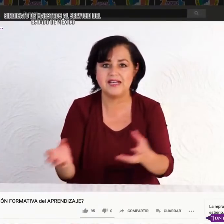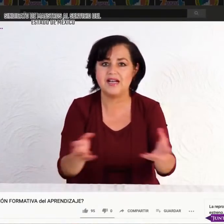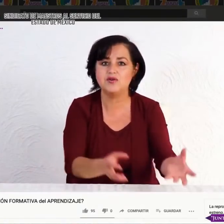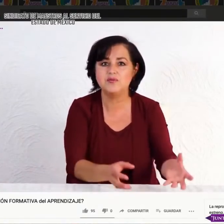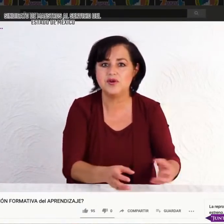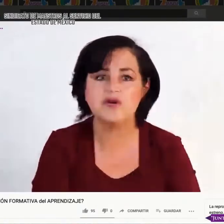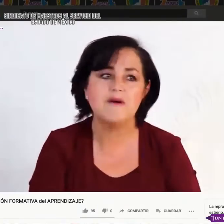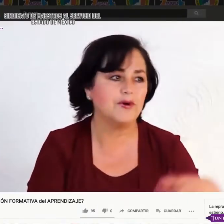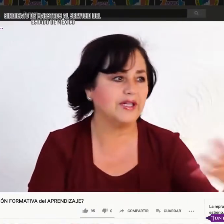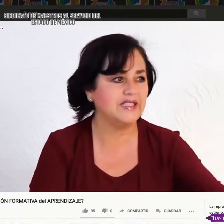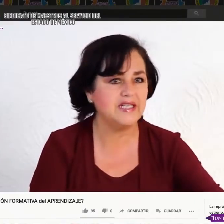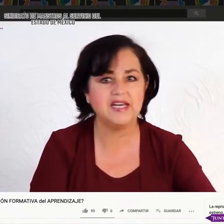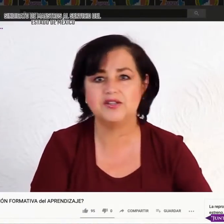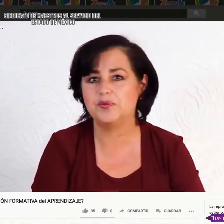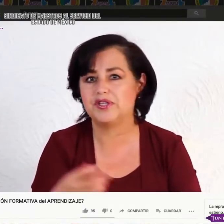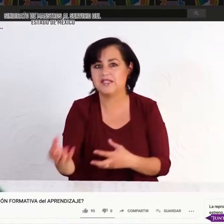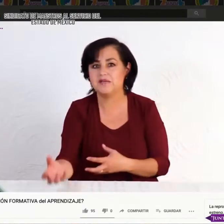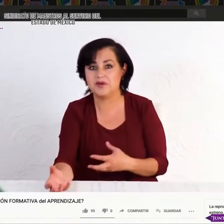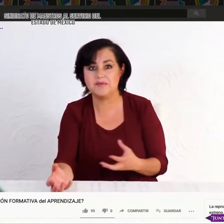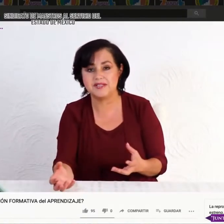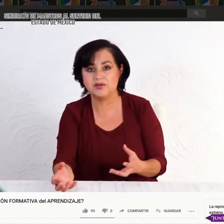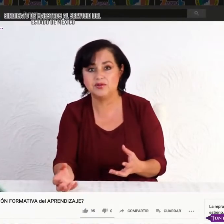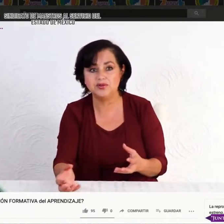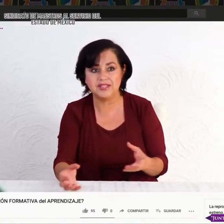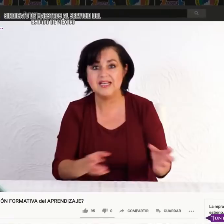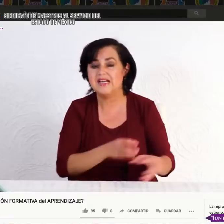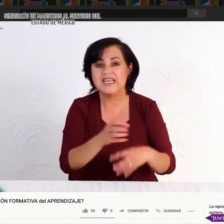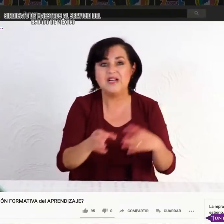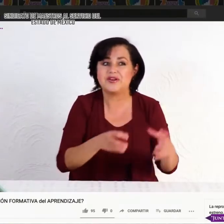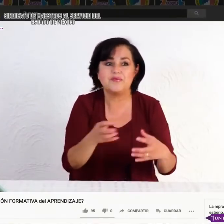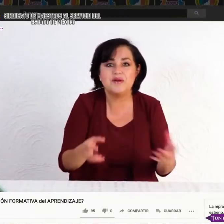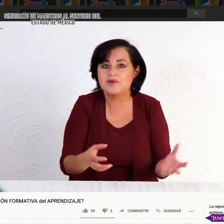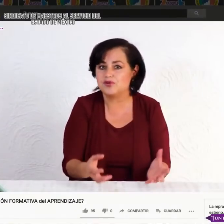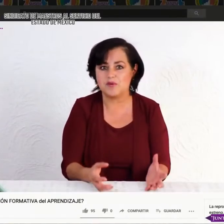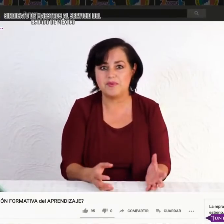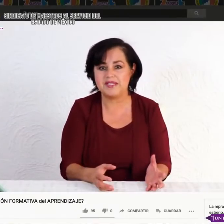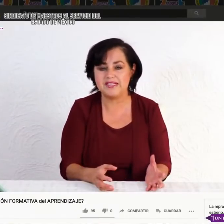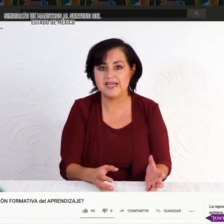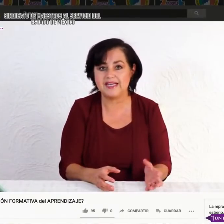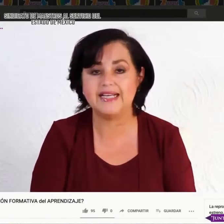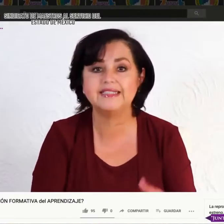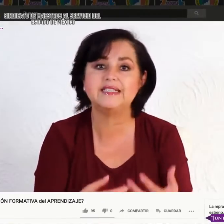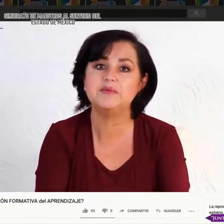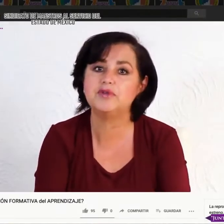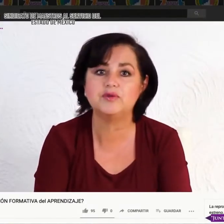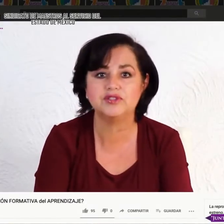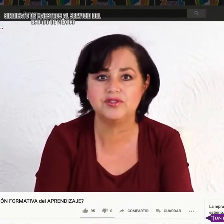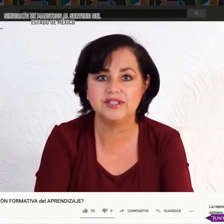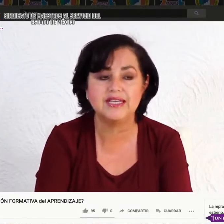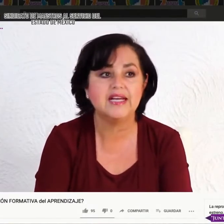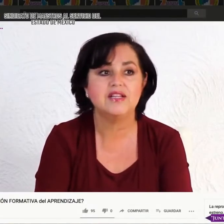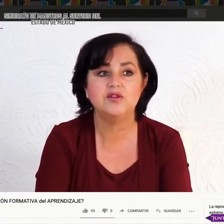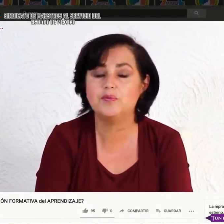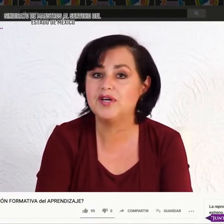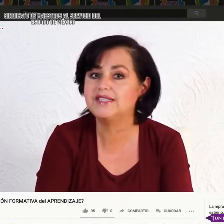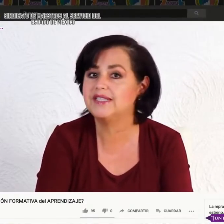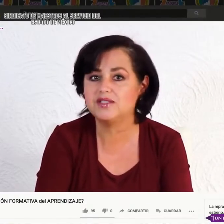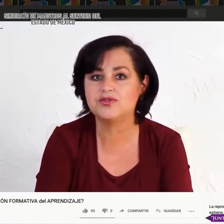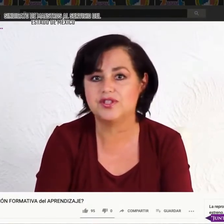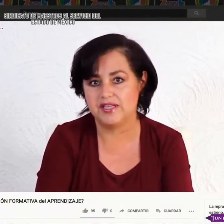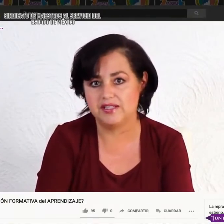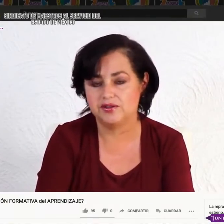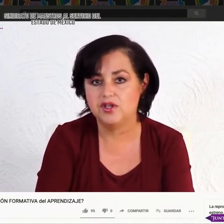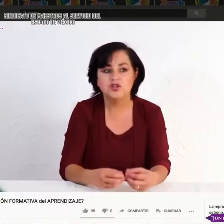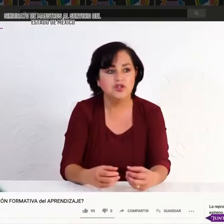emocionales del alumno, porque es inquieto, porque tiene problemas de conducta y lo revuelve con su aprendizaje. Ese tipo de cuestiones no